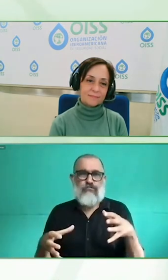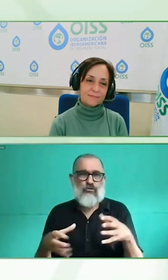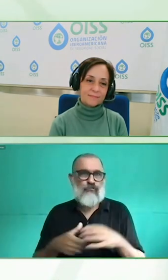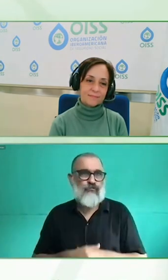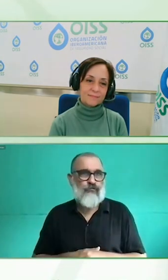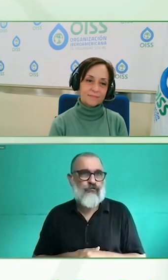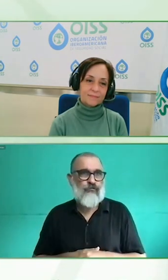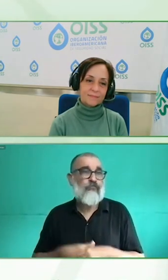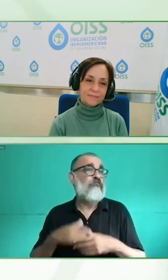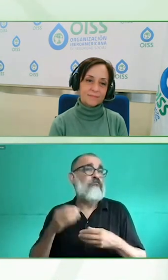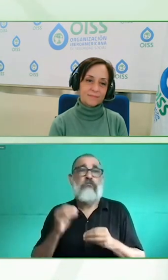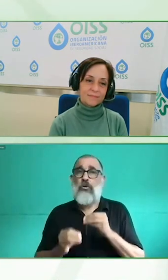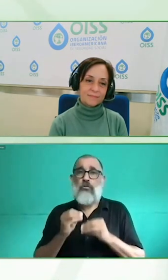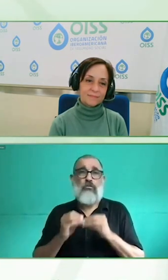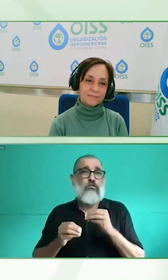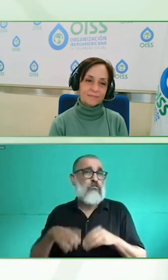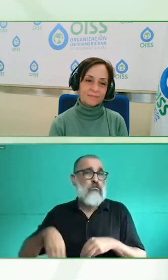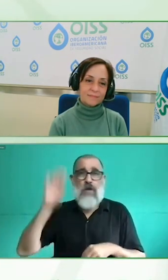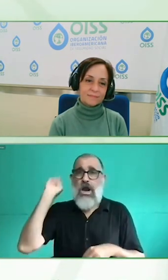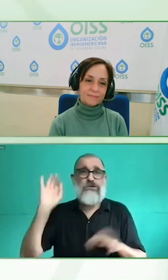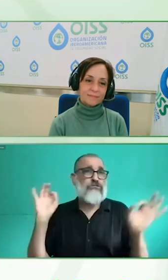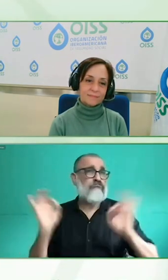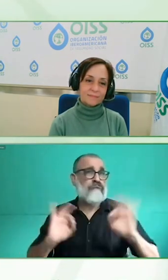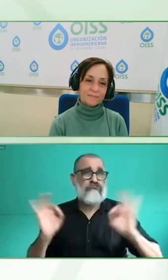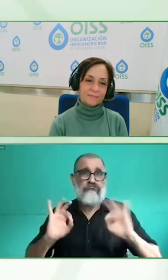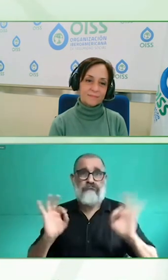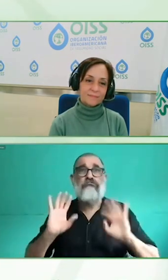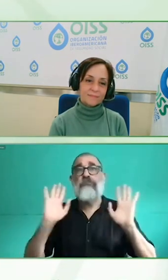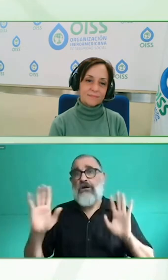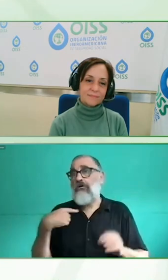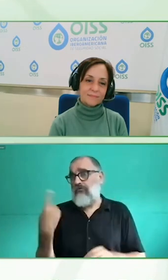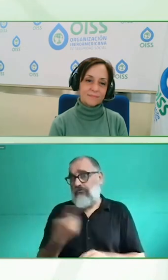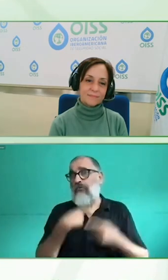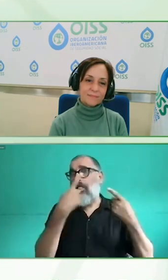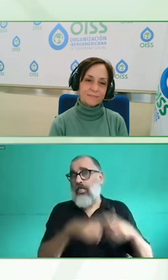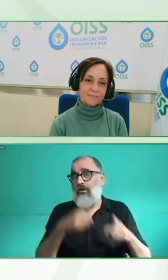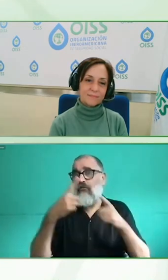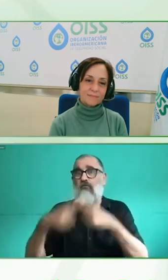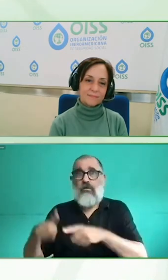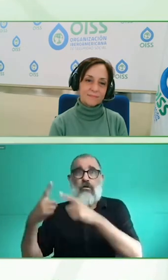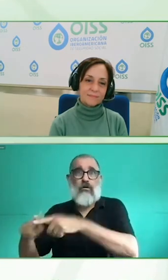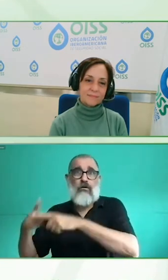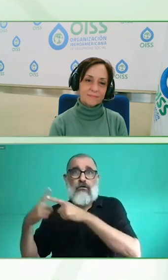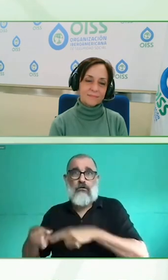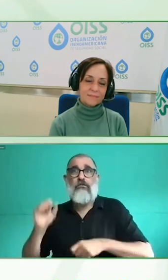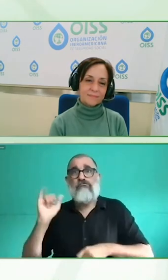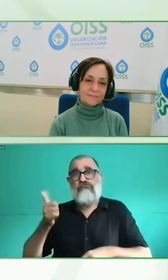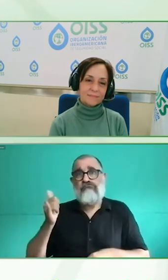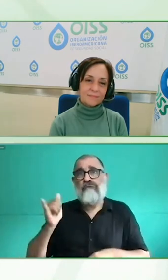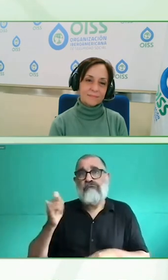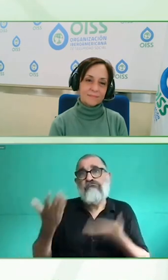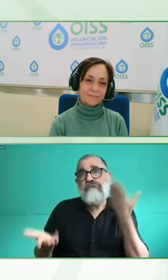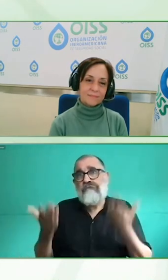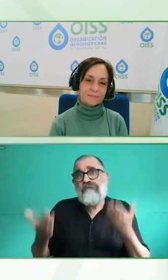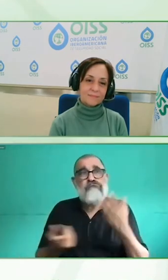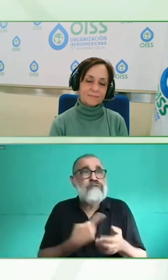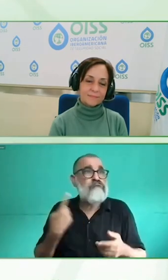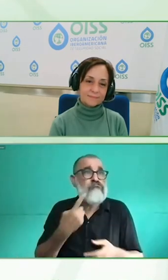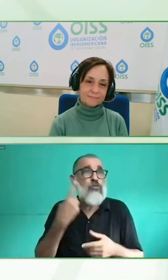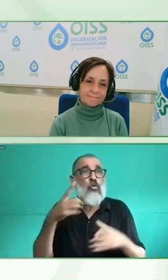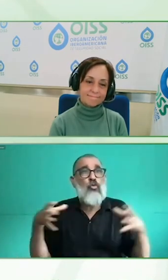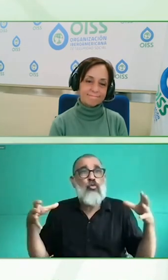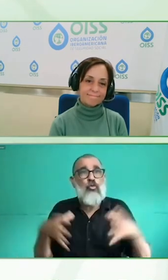personas con discapacidad, pero no de manera excluyente. Dentro de las 75.000 personas que formamos grupos social 11, más del 50% tenemos una discapacidad.